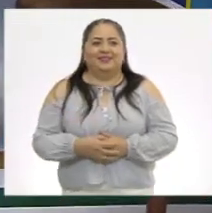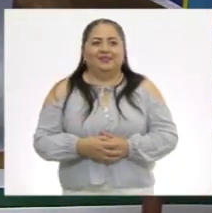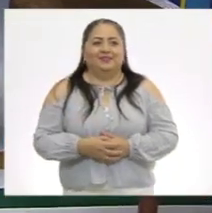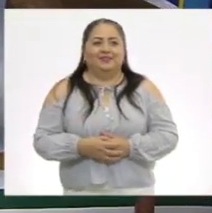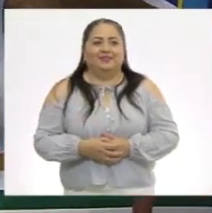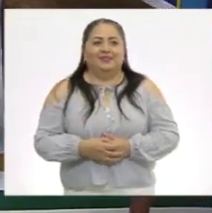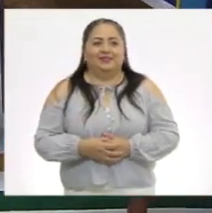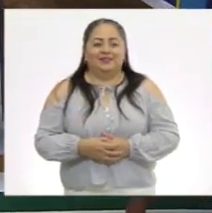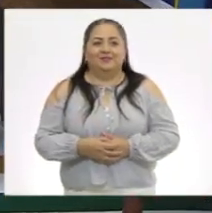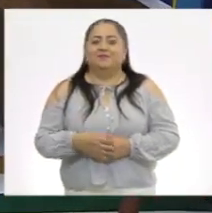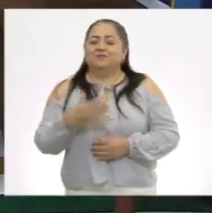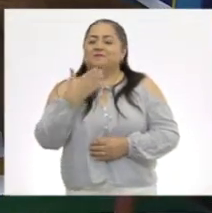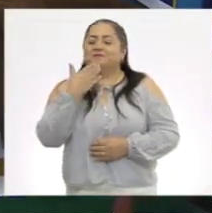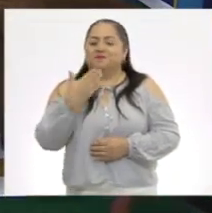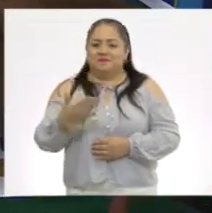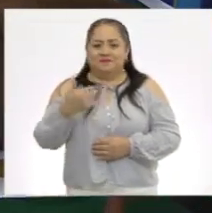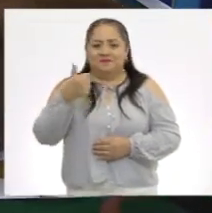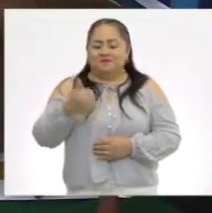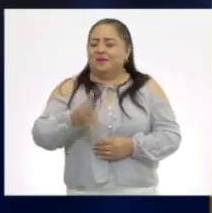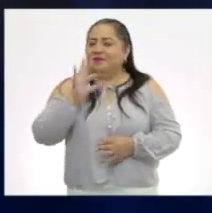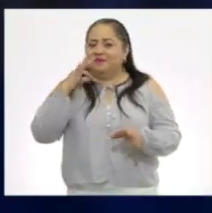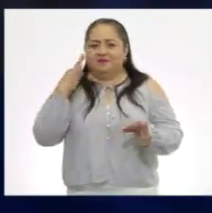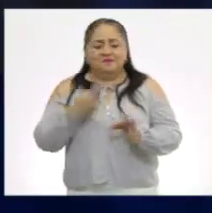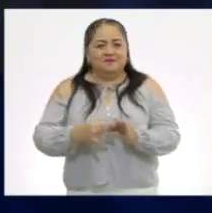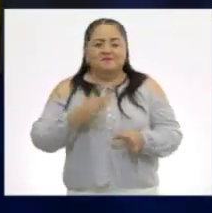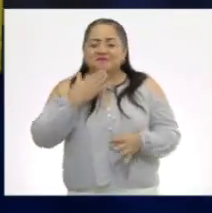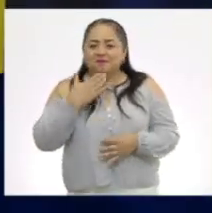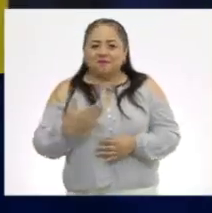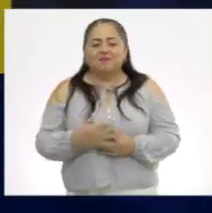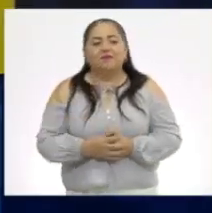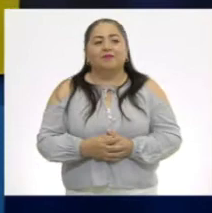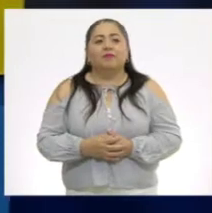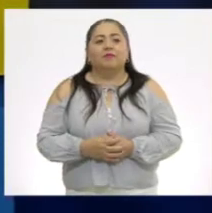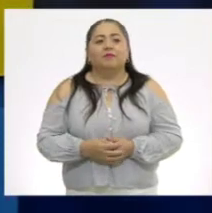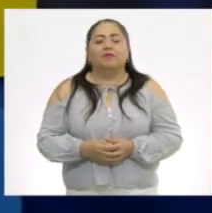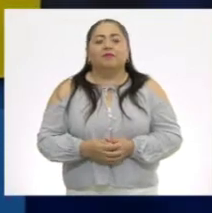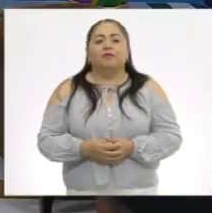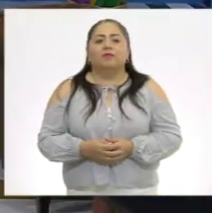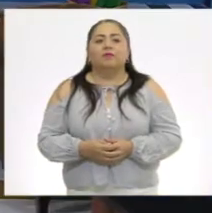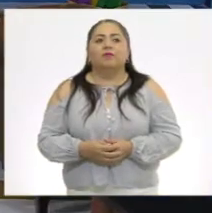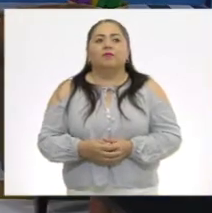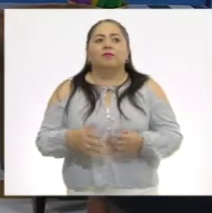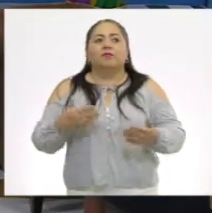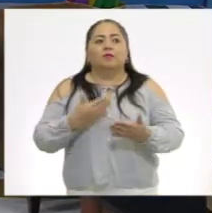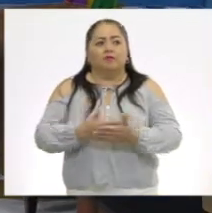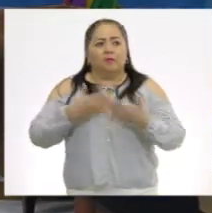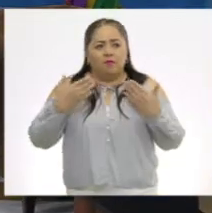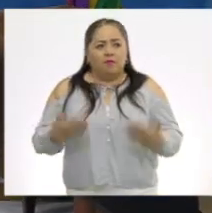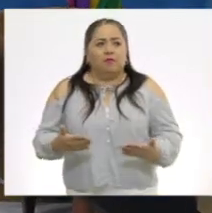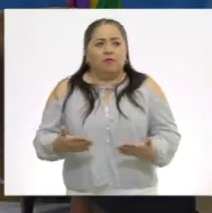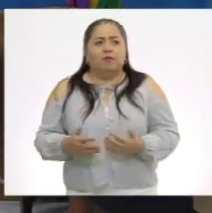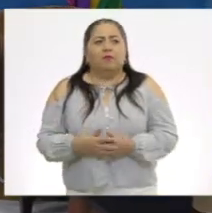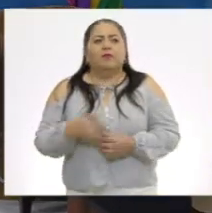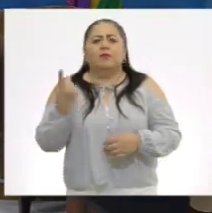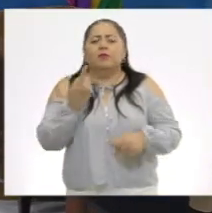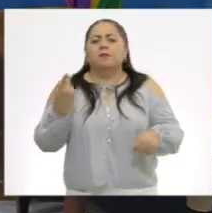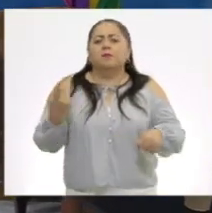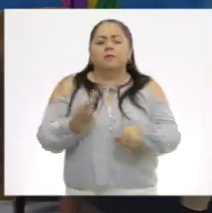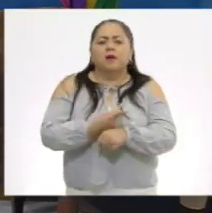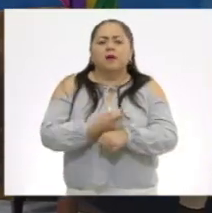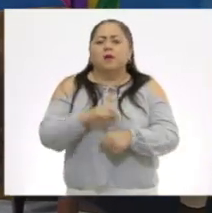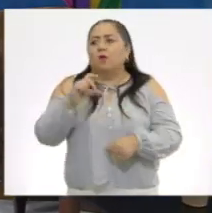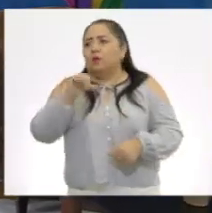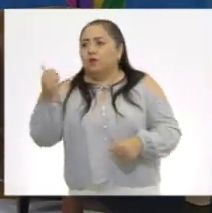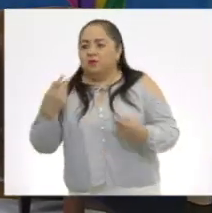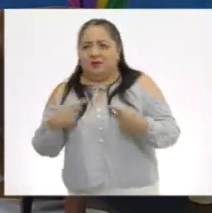así. muy bien. Excelente. Ahora, esta es la acción. ¿Qué pasa cuando alguien